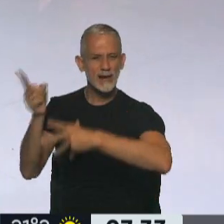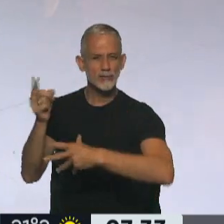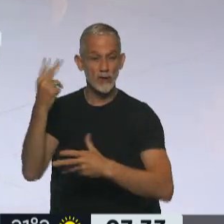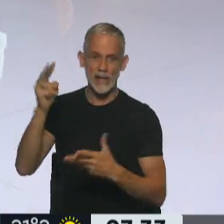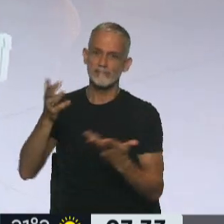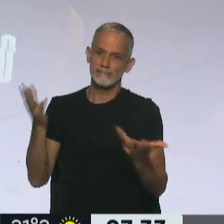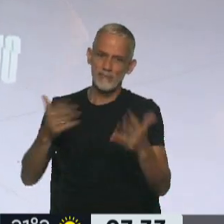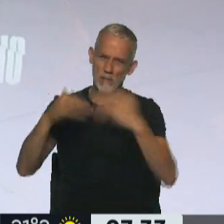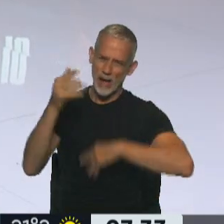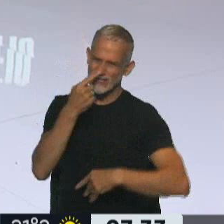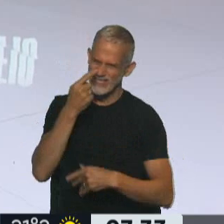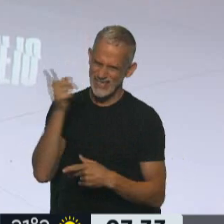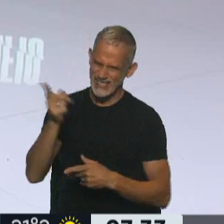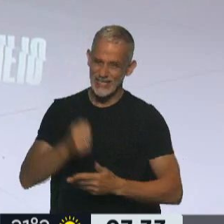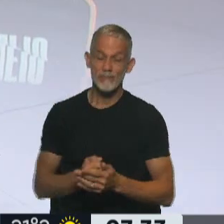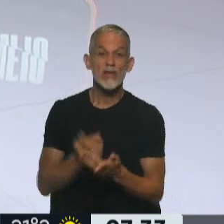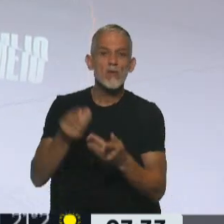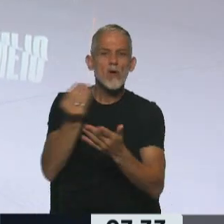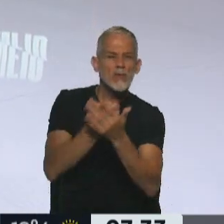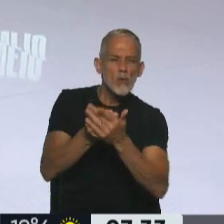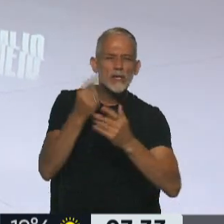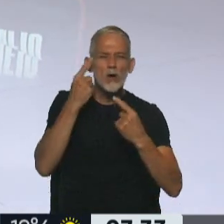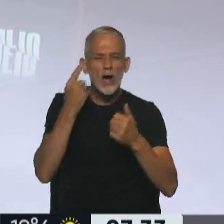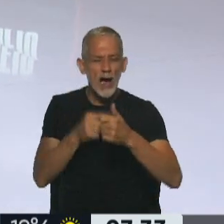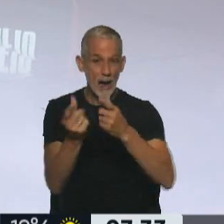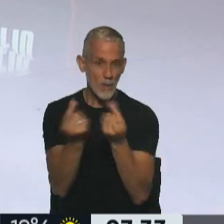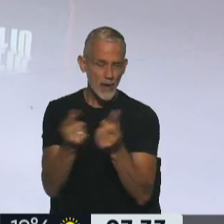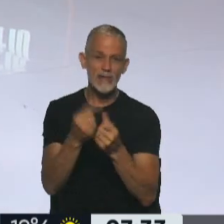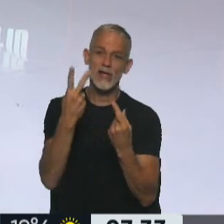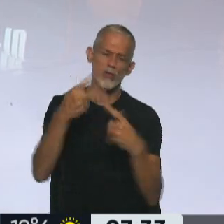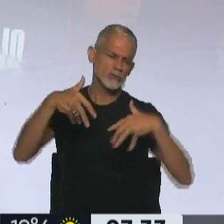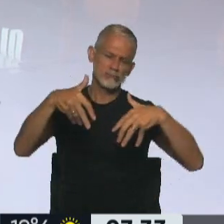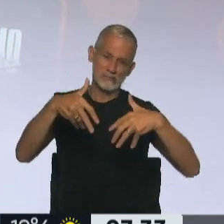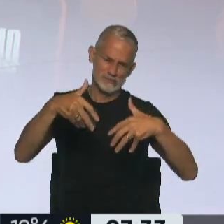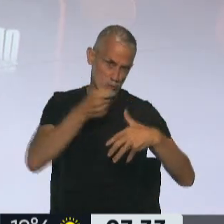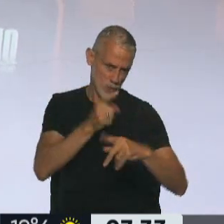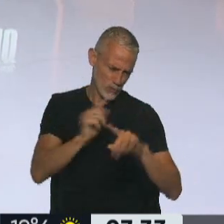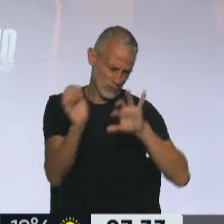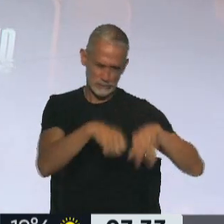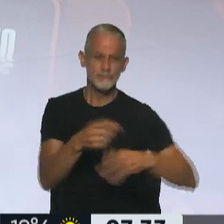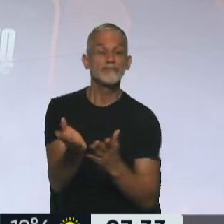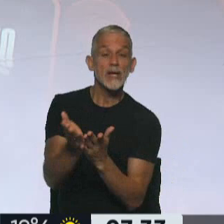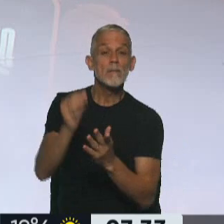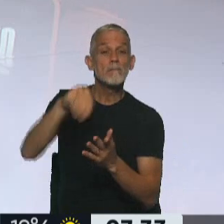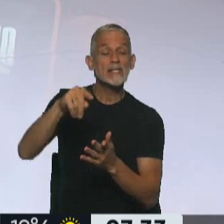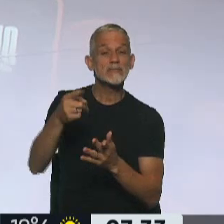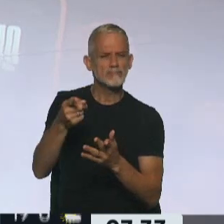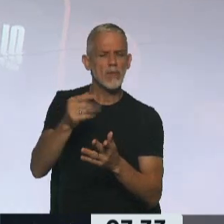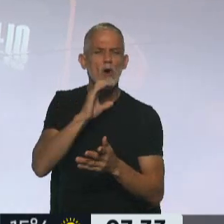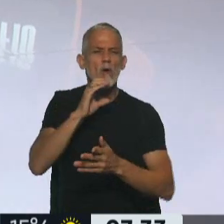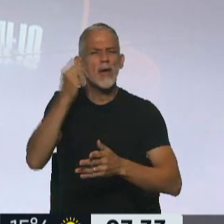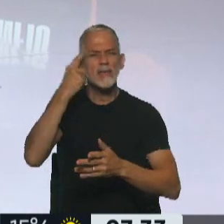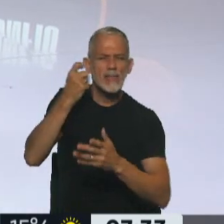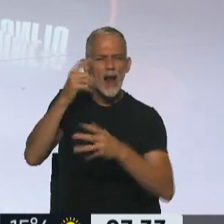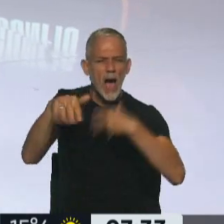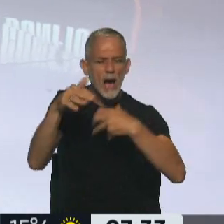está lo más interesante, con una animación japonesa con dos de terror olvidables, por lo menos para mí. Pero además con la llegada de una comedia dramática